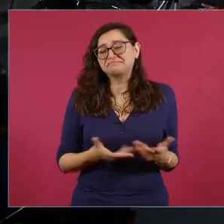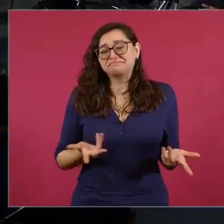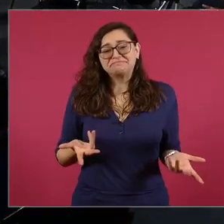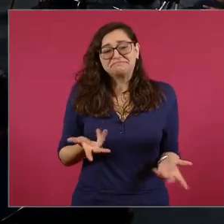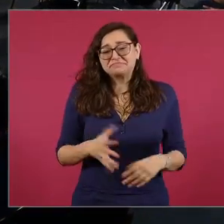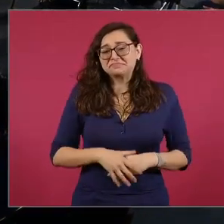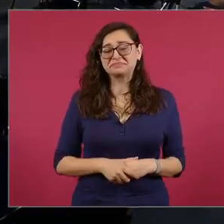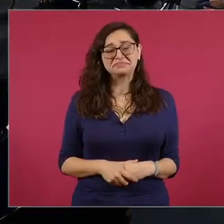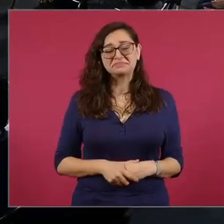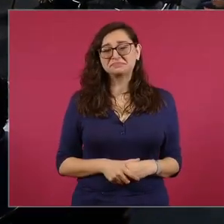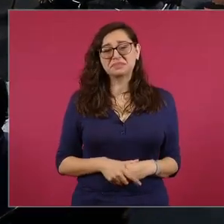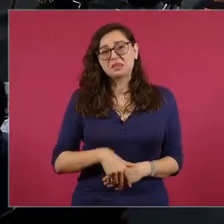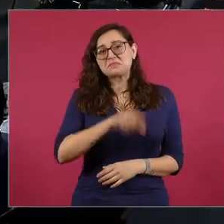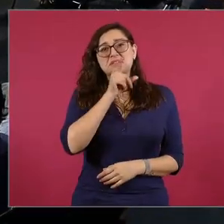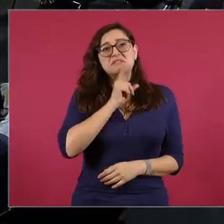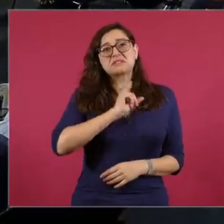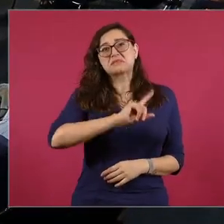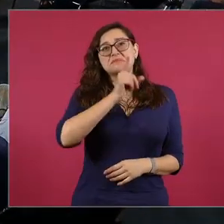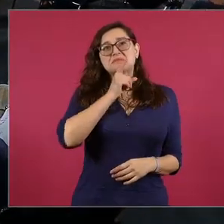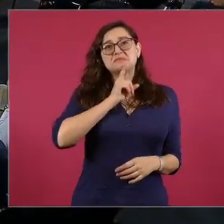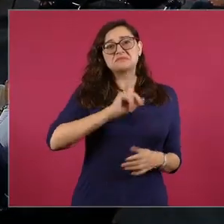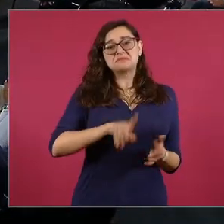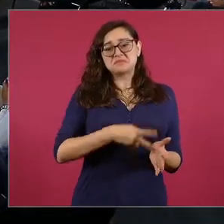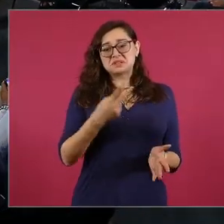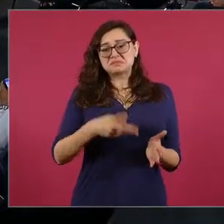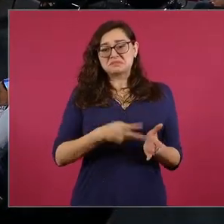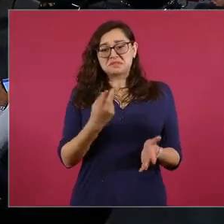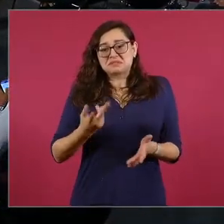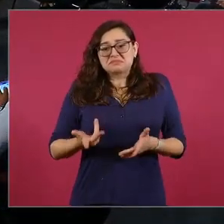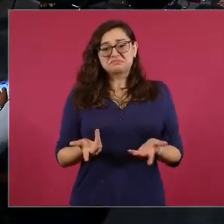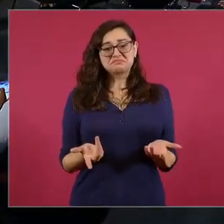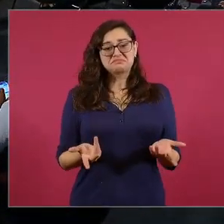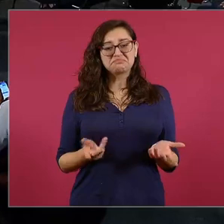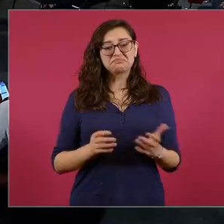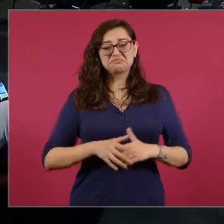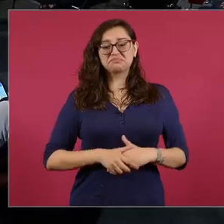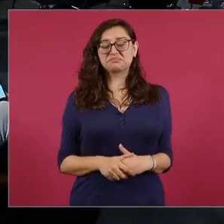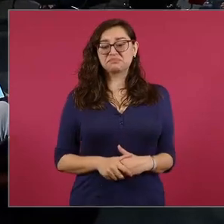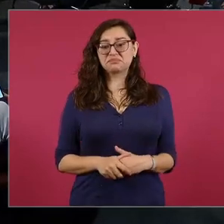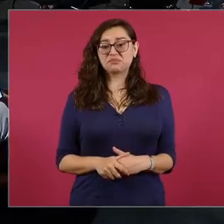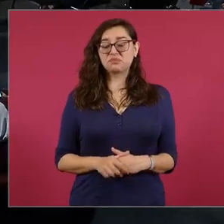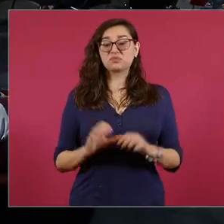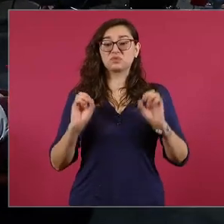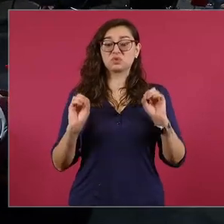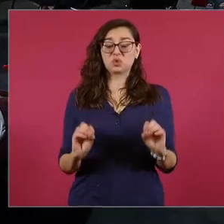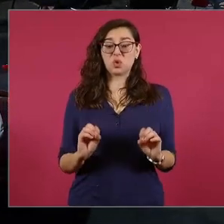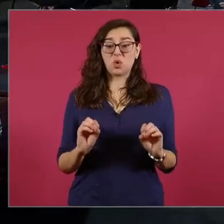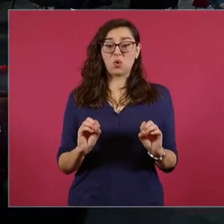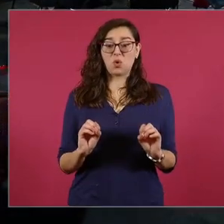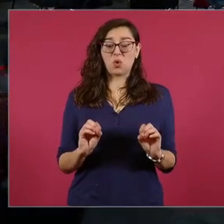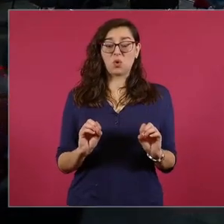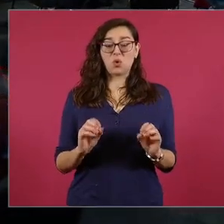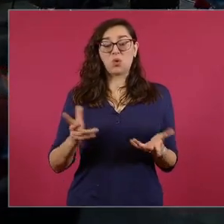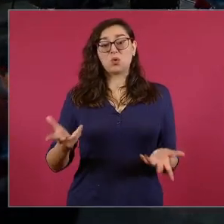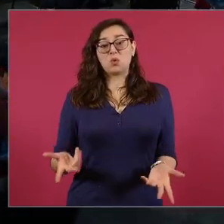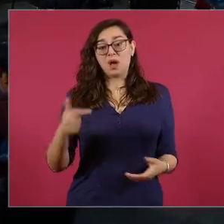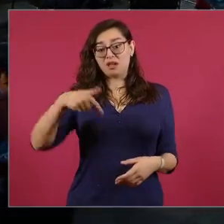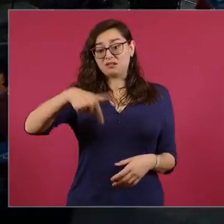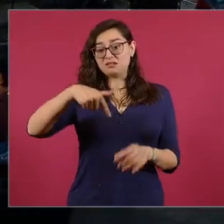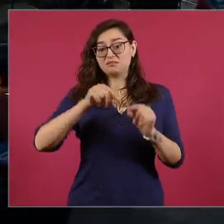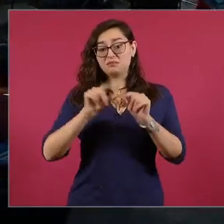O como la decadencia de nuestros intelectuales